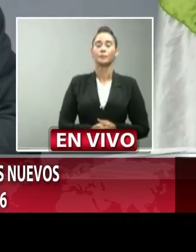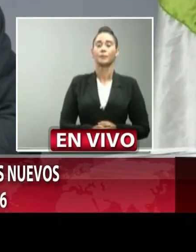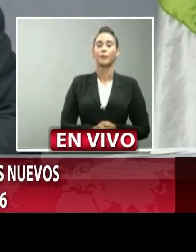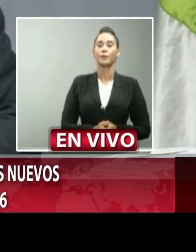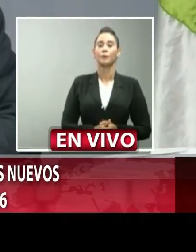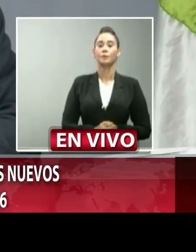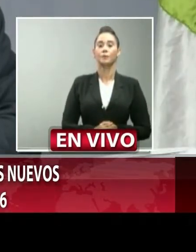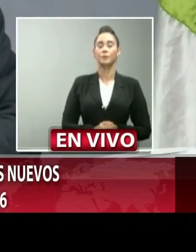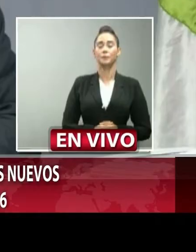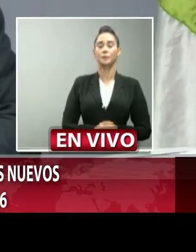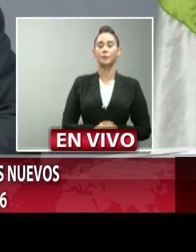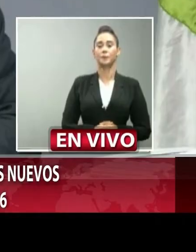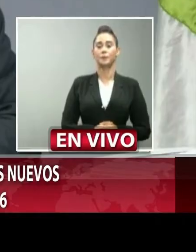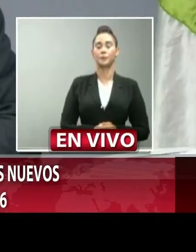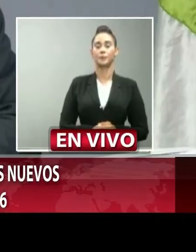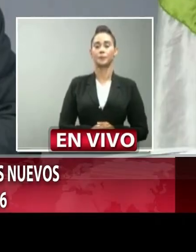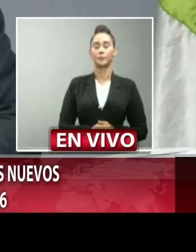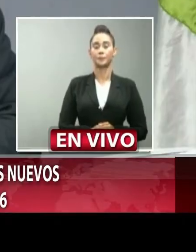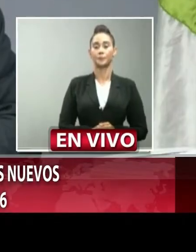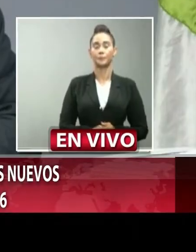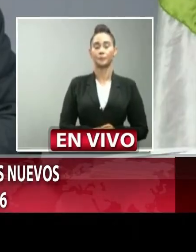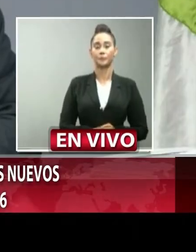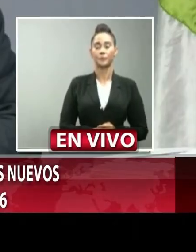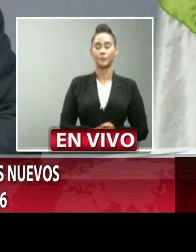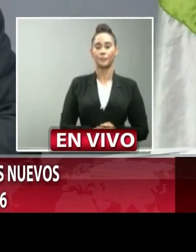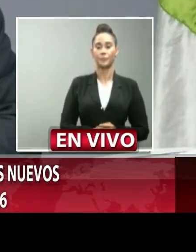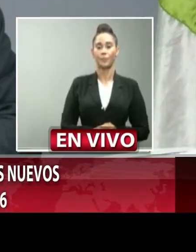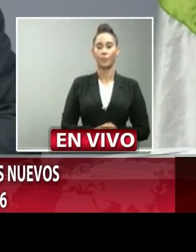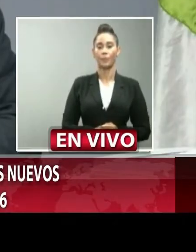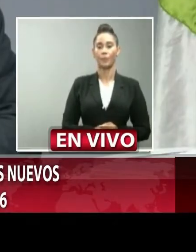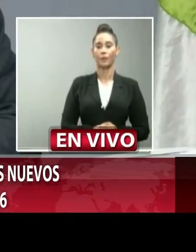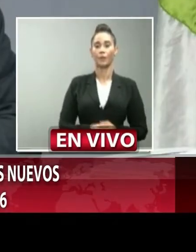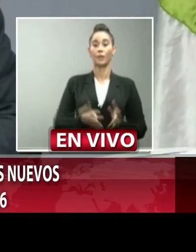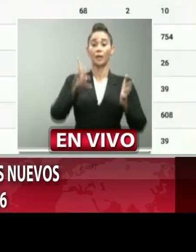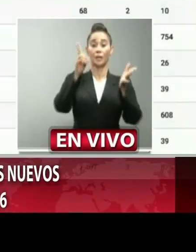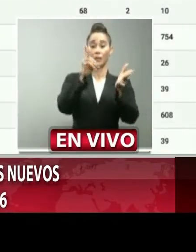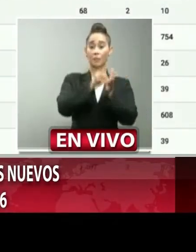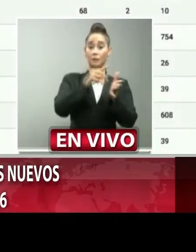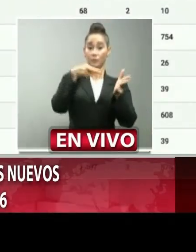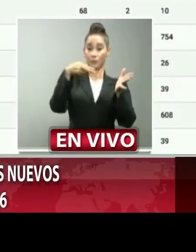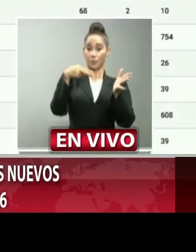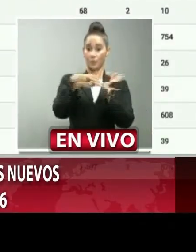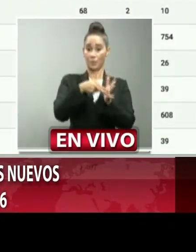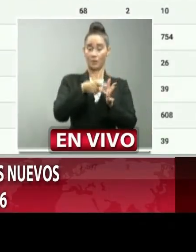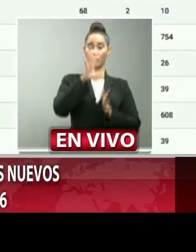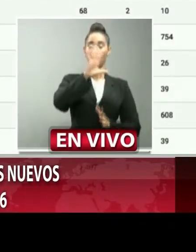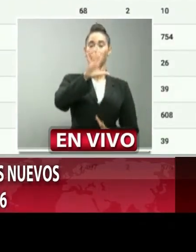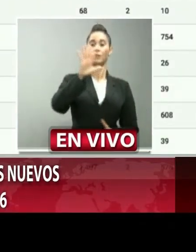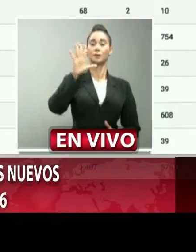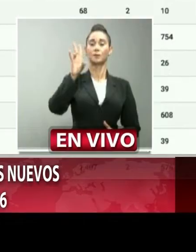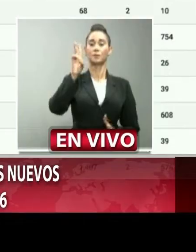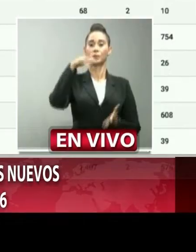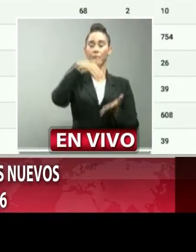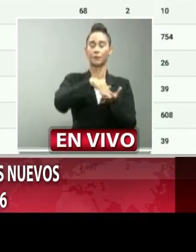tenemos actualmente en el distrito nacional 57